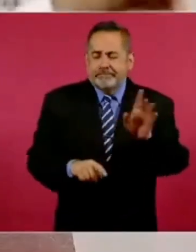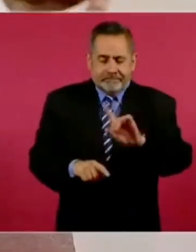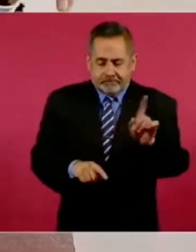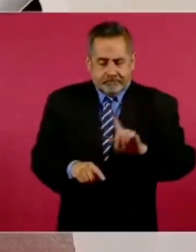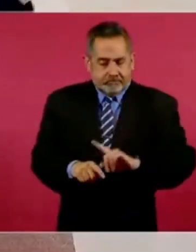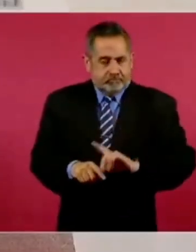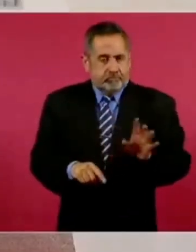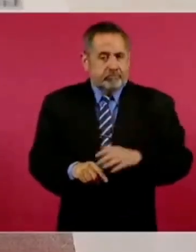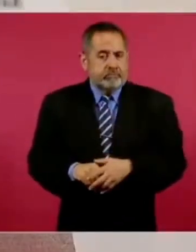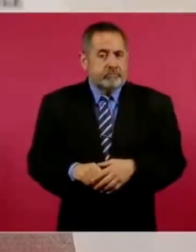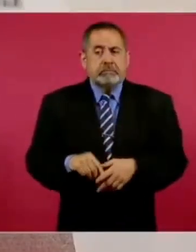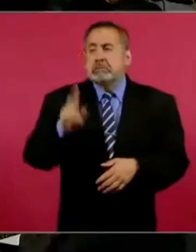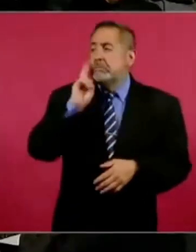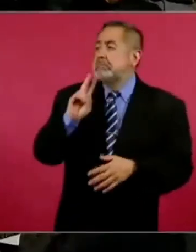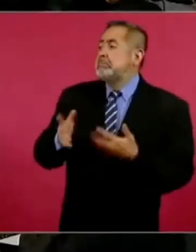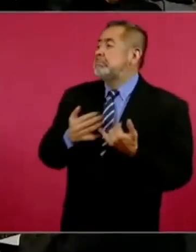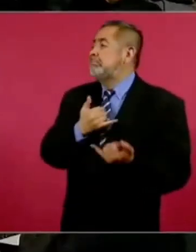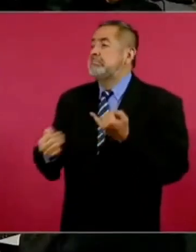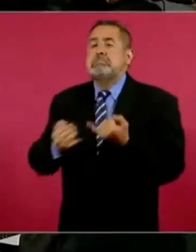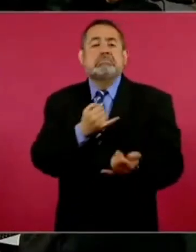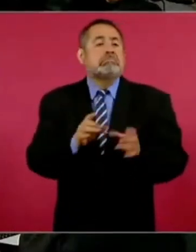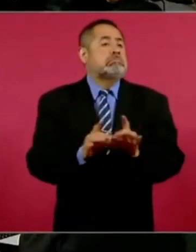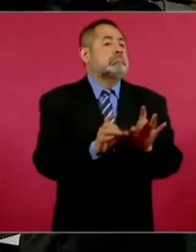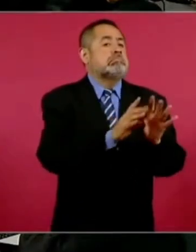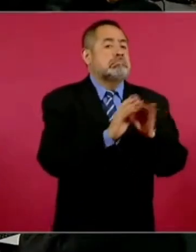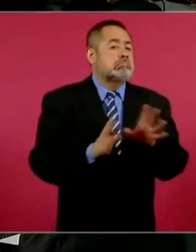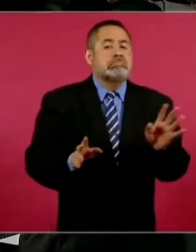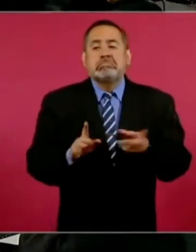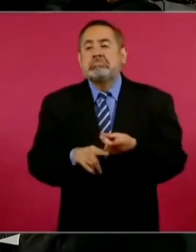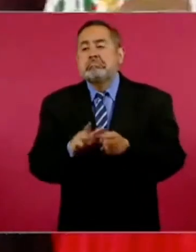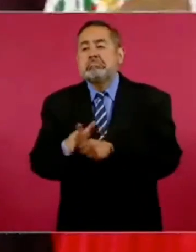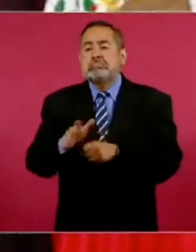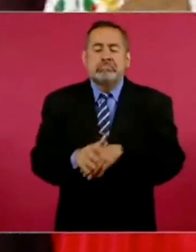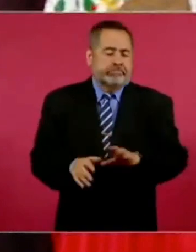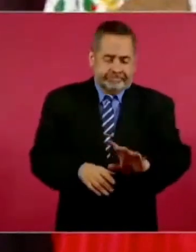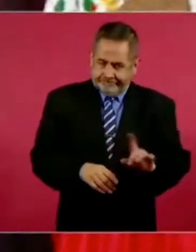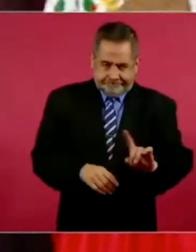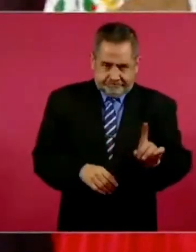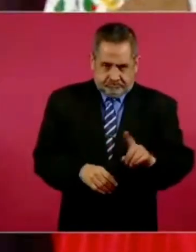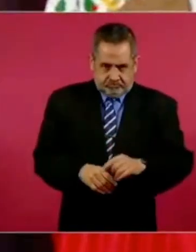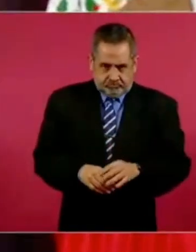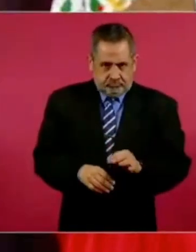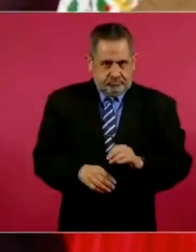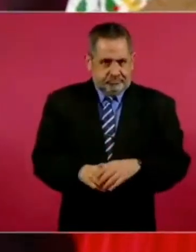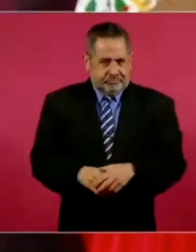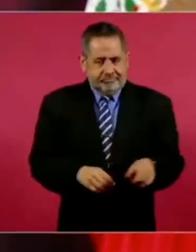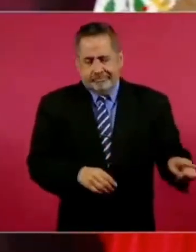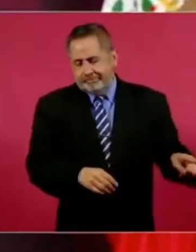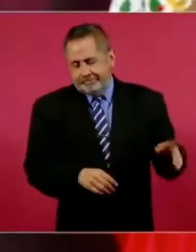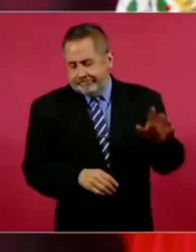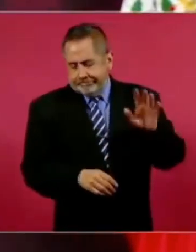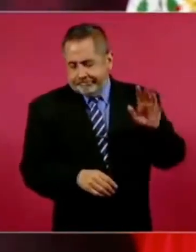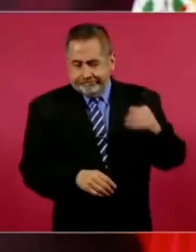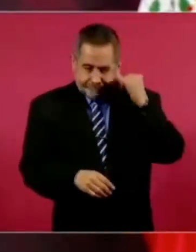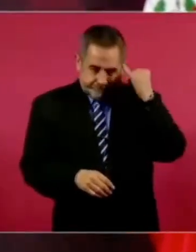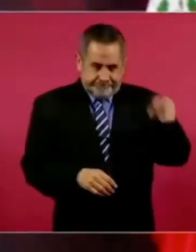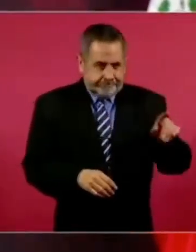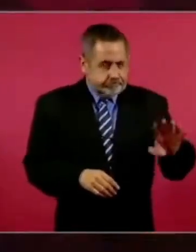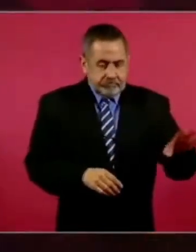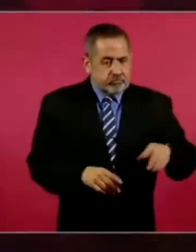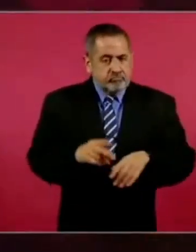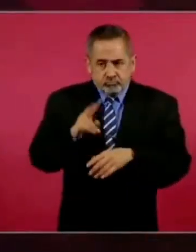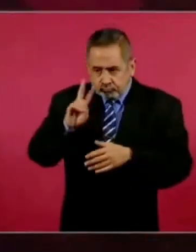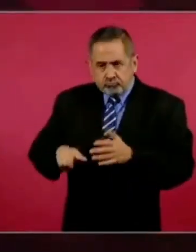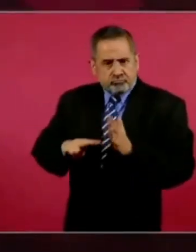de poner a ver en qué estado, eso es un asunto técnico,